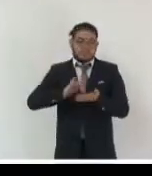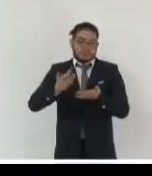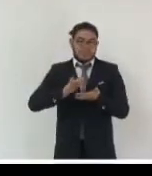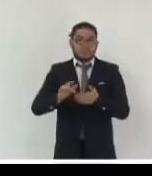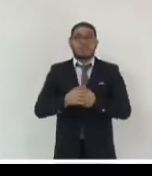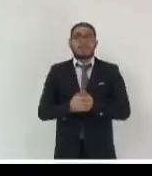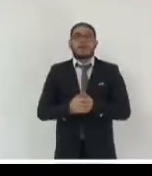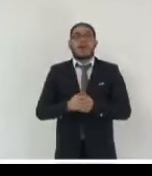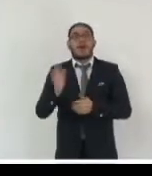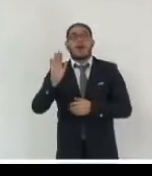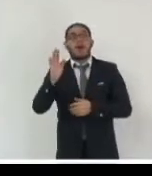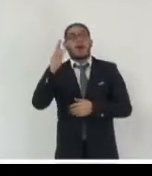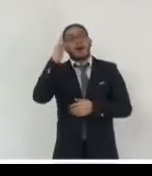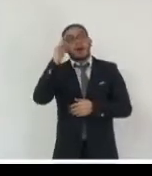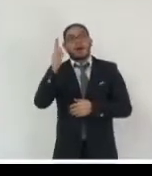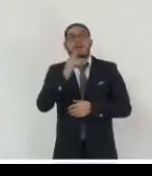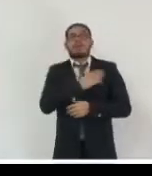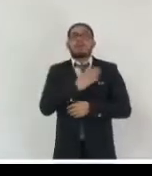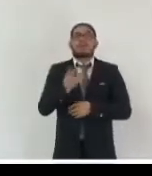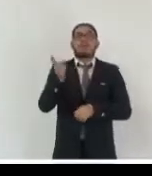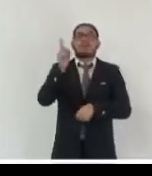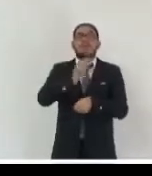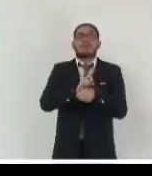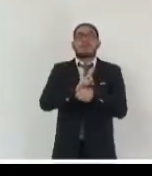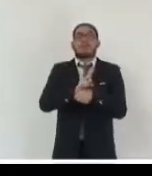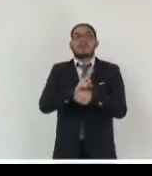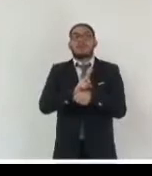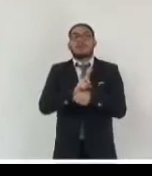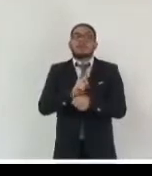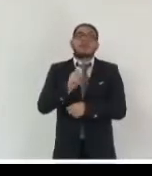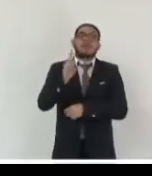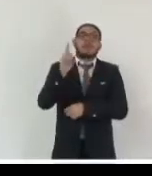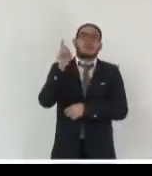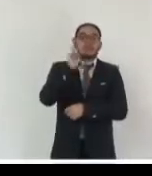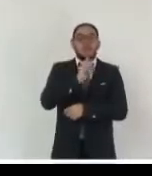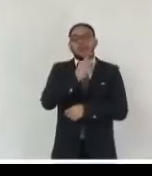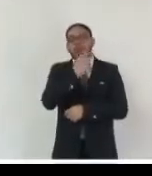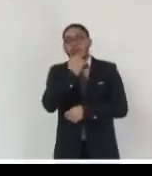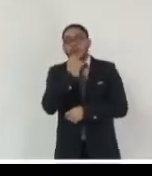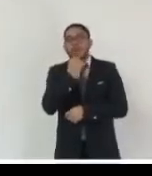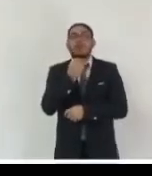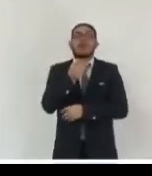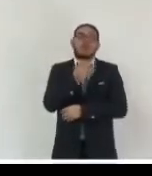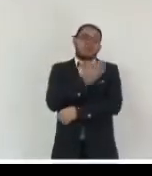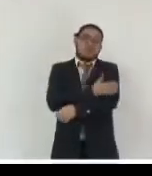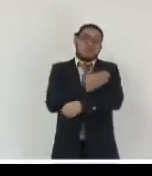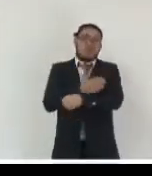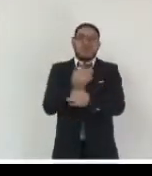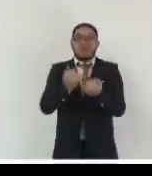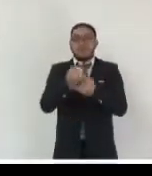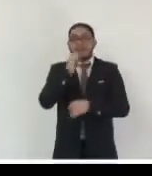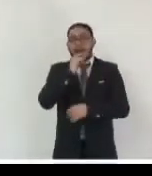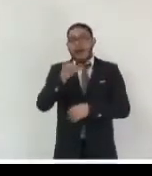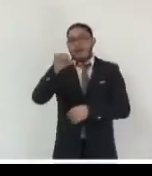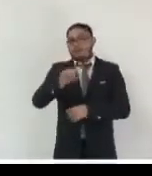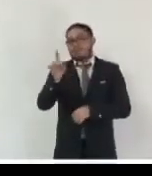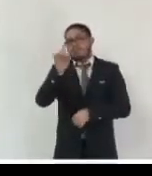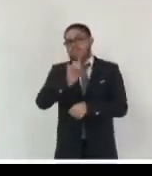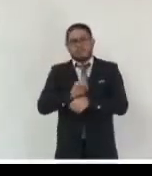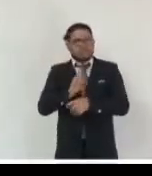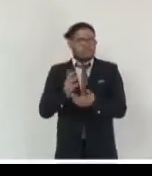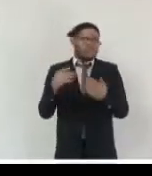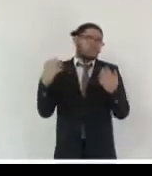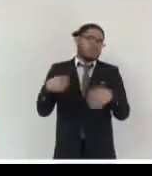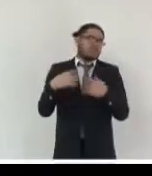Hola, muy buenos días tengan todos y todas quienes nos acompañan. Sin duda, el día de hoy nos acompañan grandes